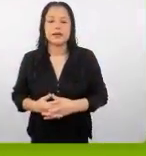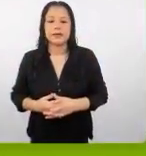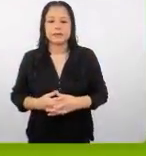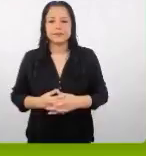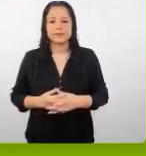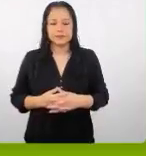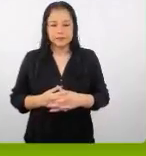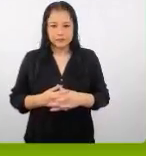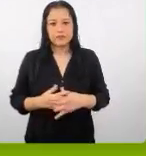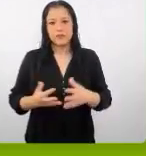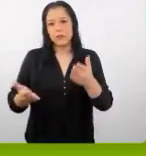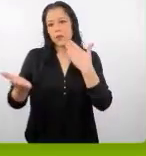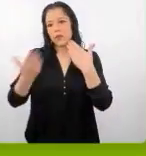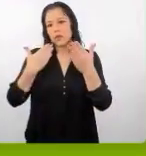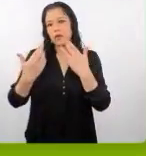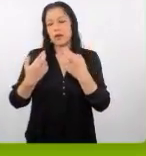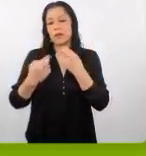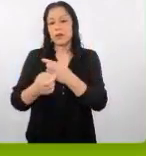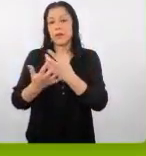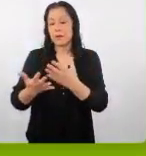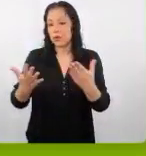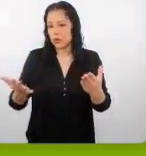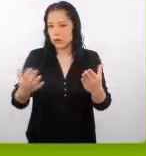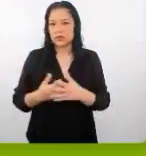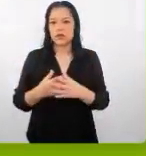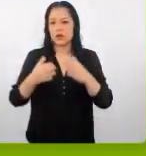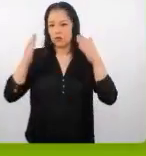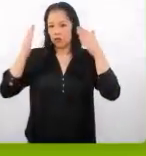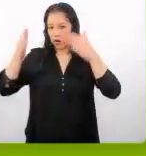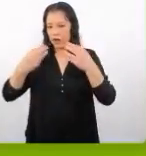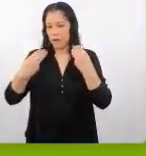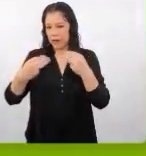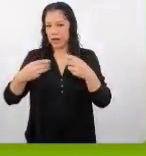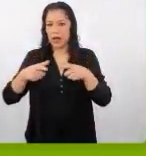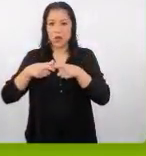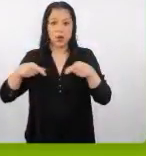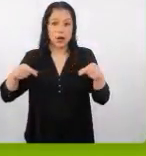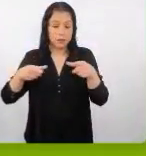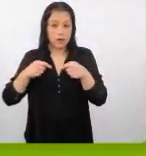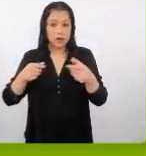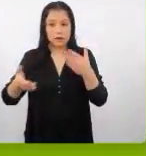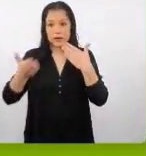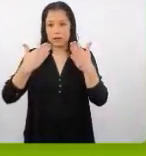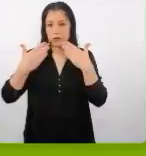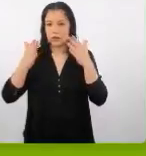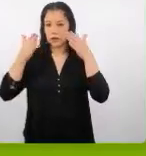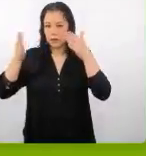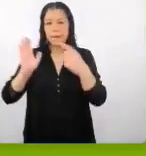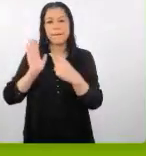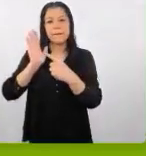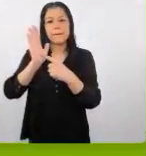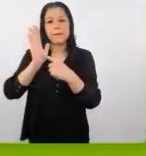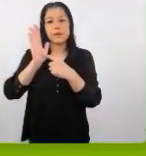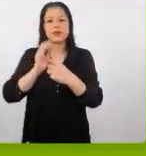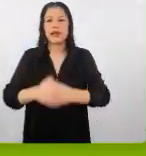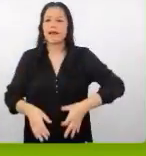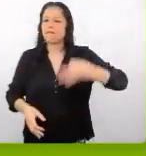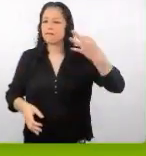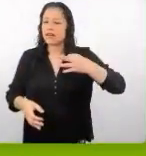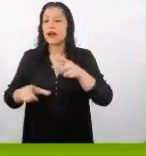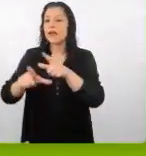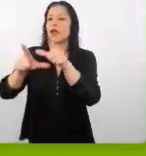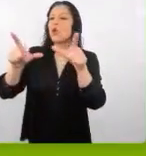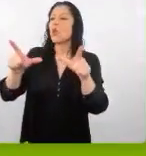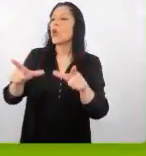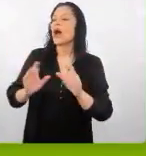Cuando hablamos de creación de productos turísticos para el mercado japonés tenemos que hablar un poco de mostrar el lado auténtico del